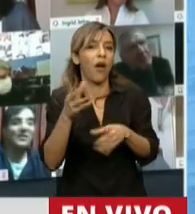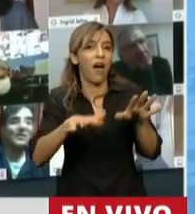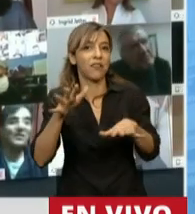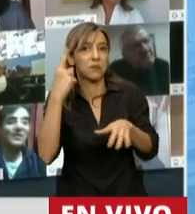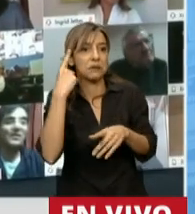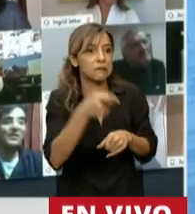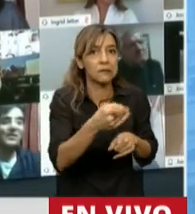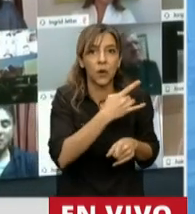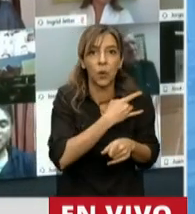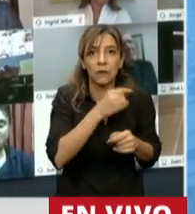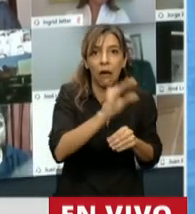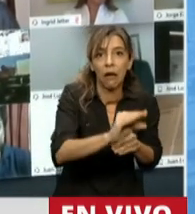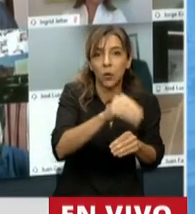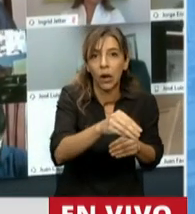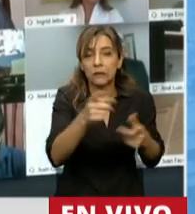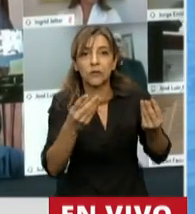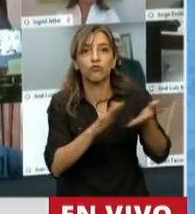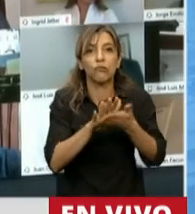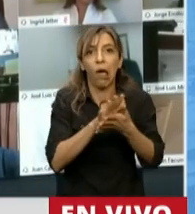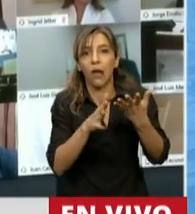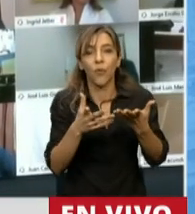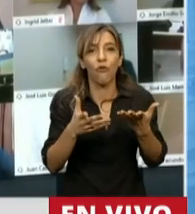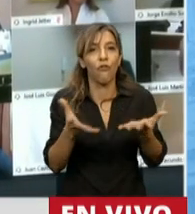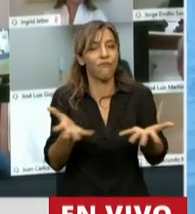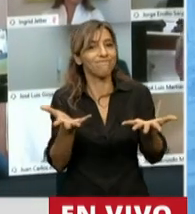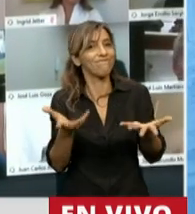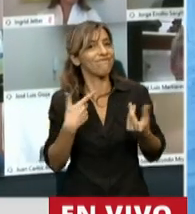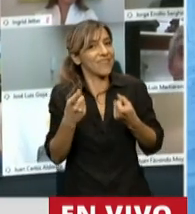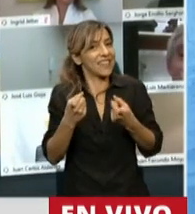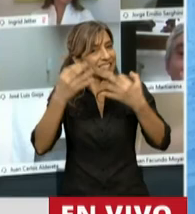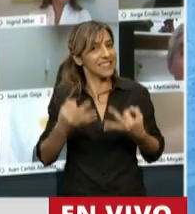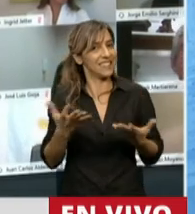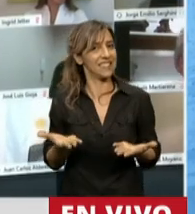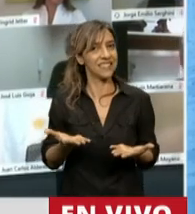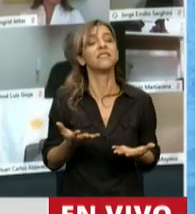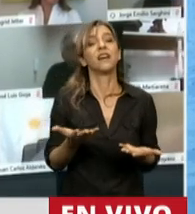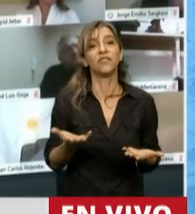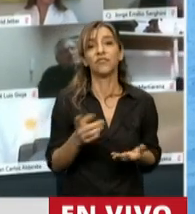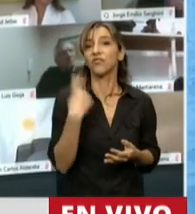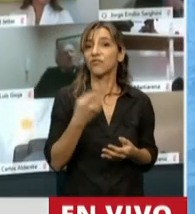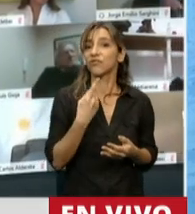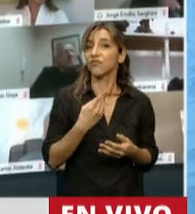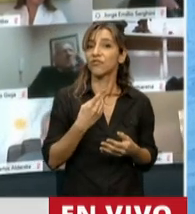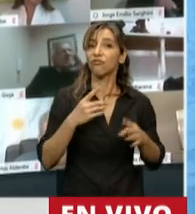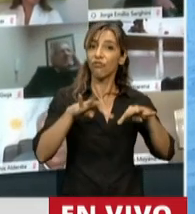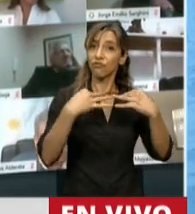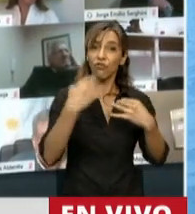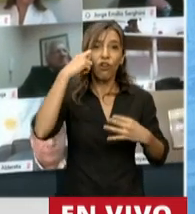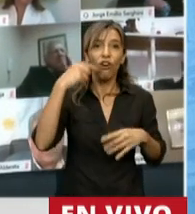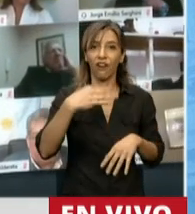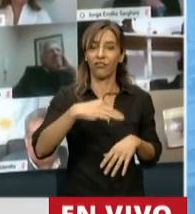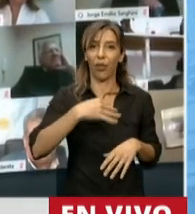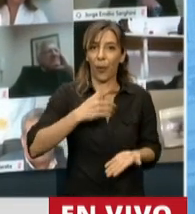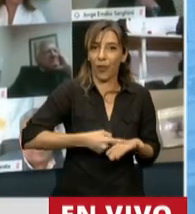Tomamos la decisión de que esa determinación la toma el Congreso y me parece que